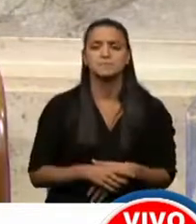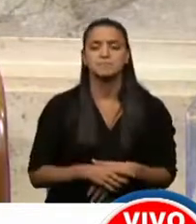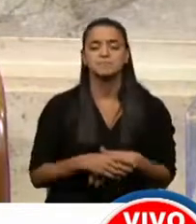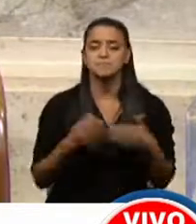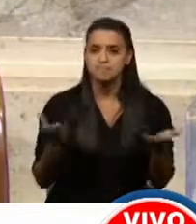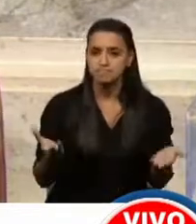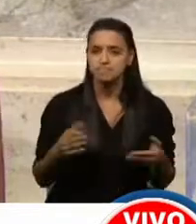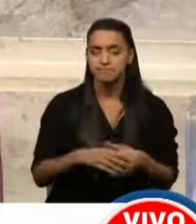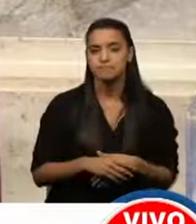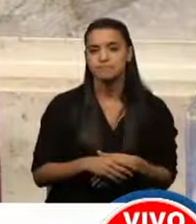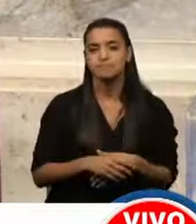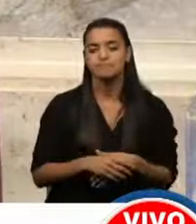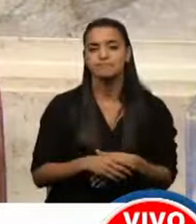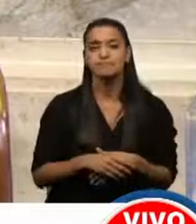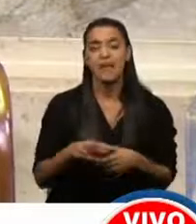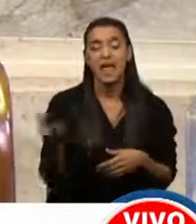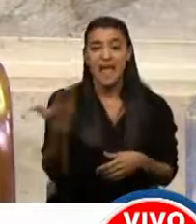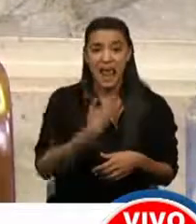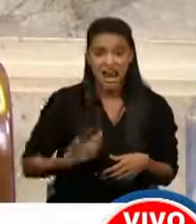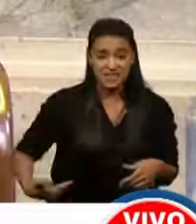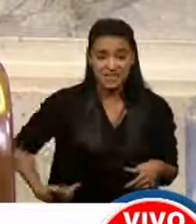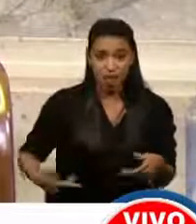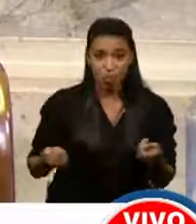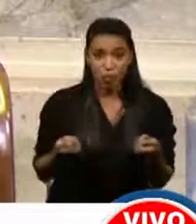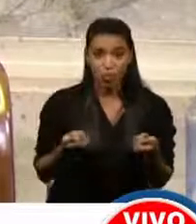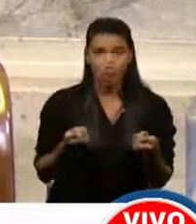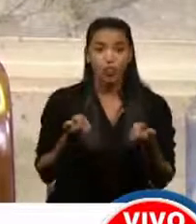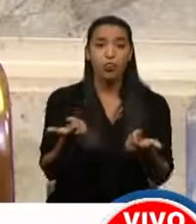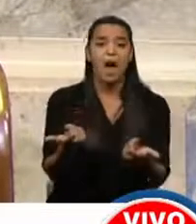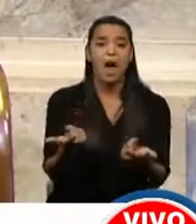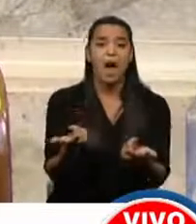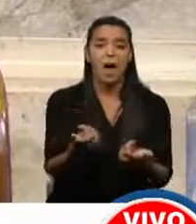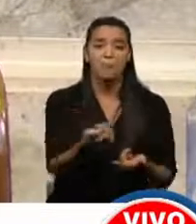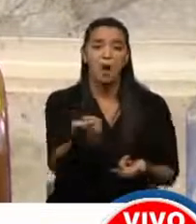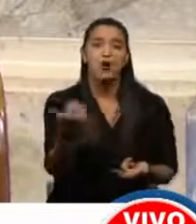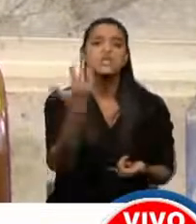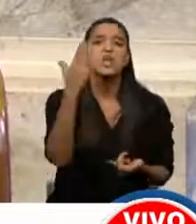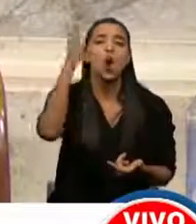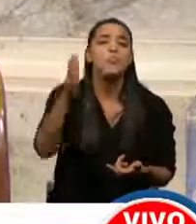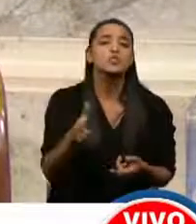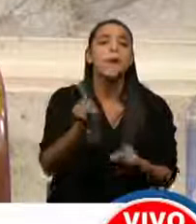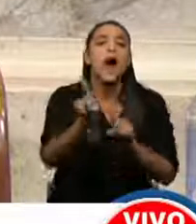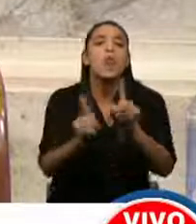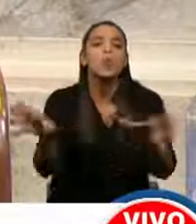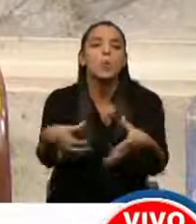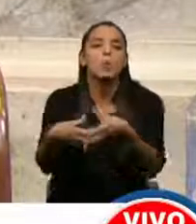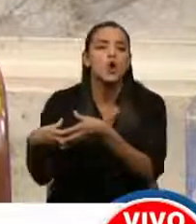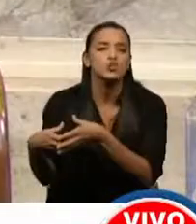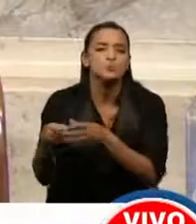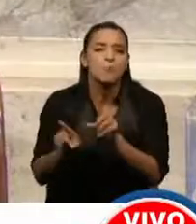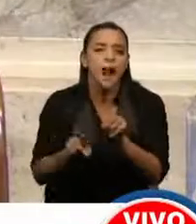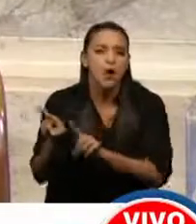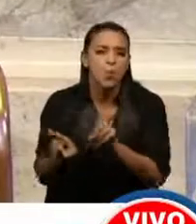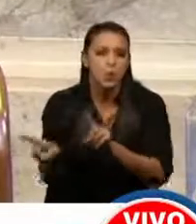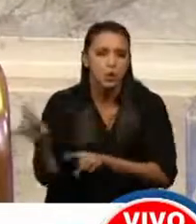O sea, claramente el Estado da, tira unas moneditas, 5% para algunos, solamente para algunos